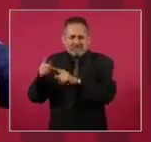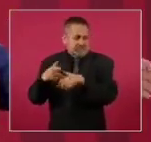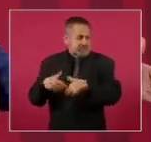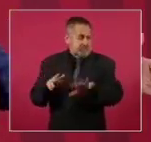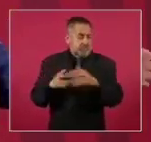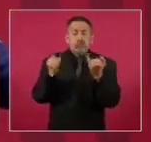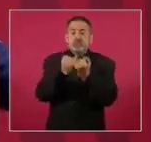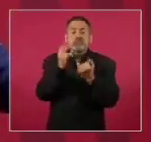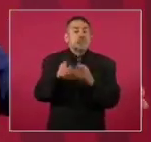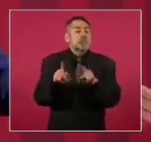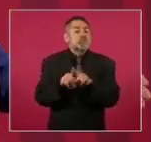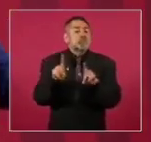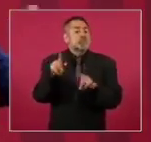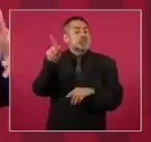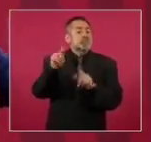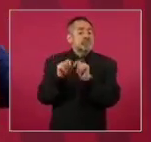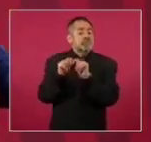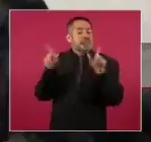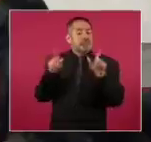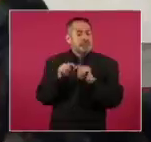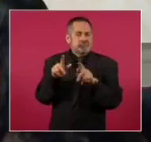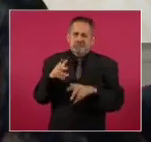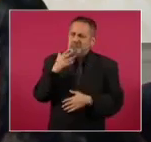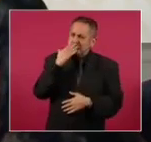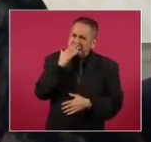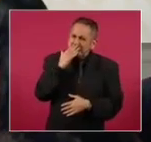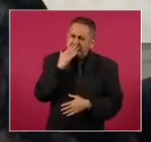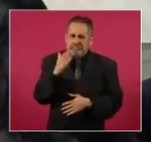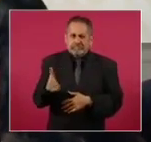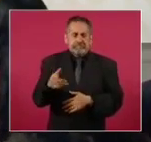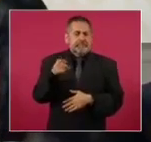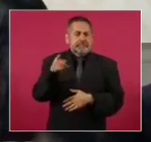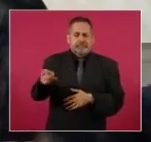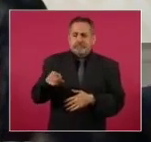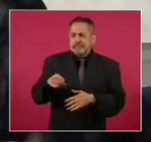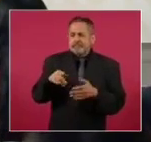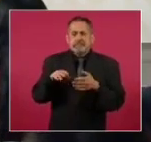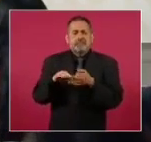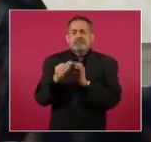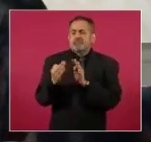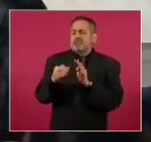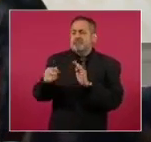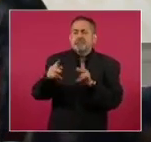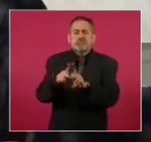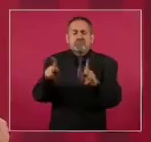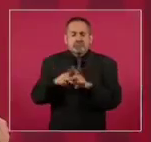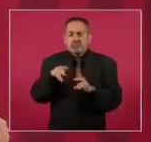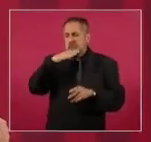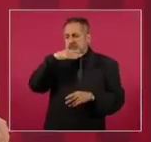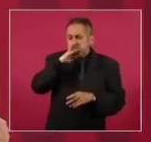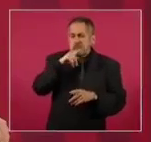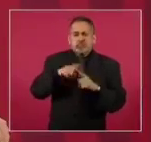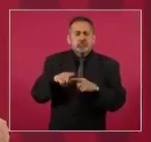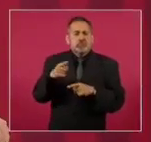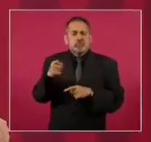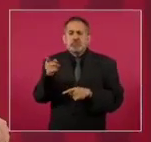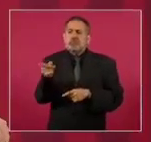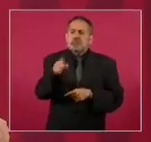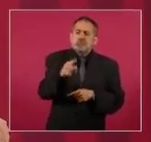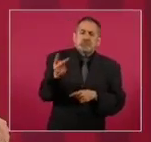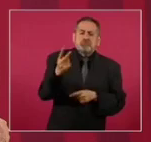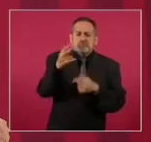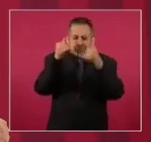parcelas, tienen su maíz en el patio, tienen una, dos vacas,